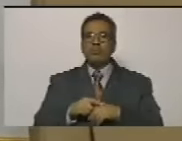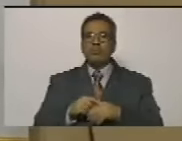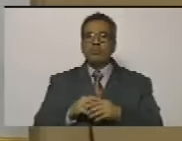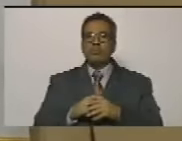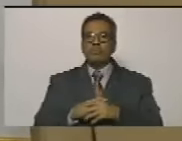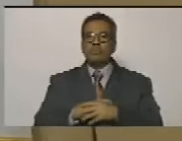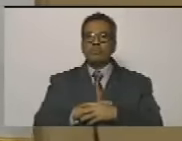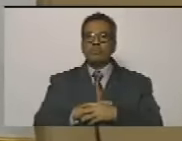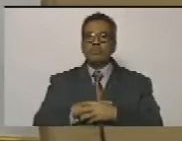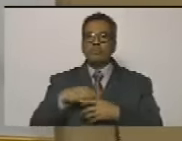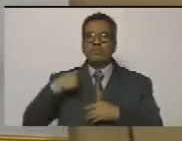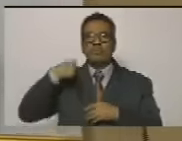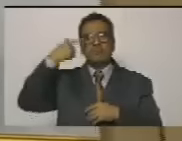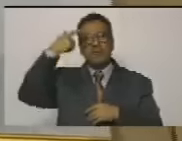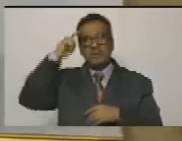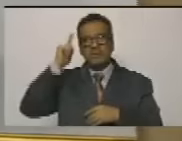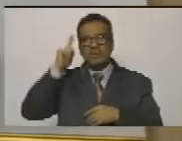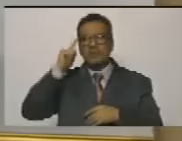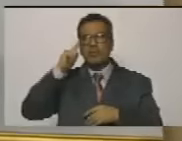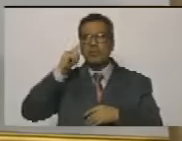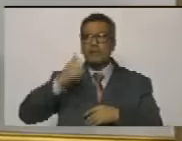¿y quién saca rédito